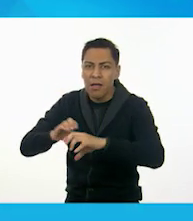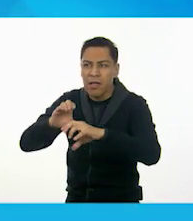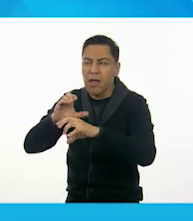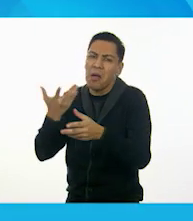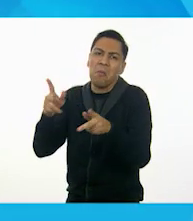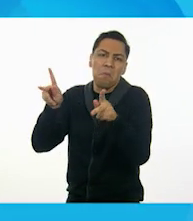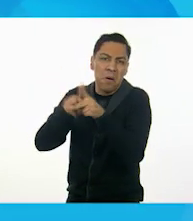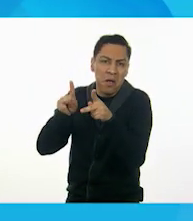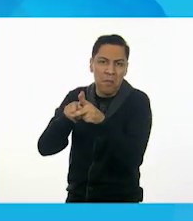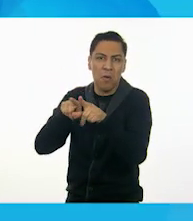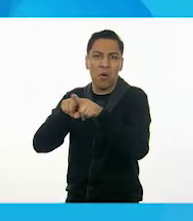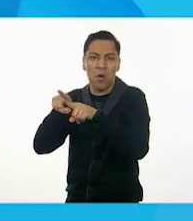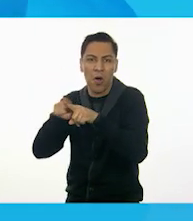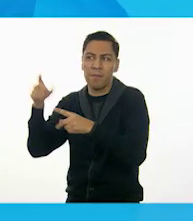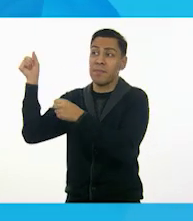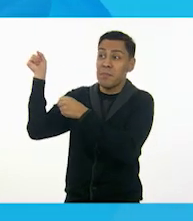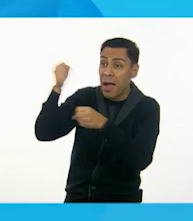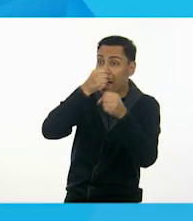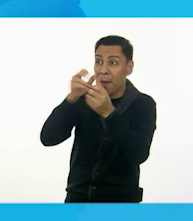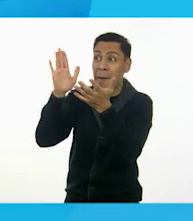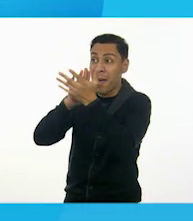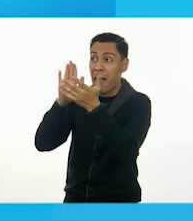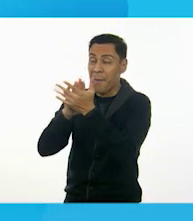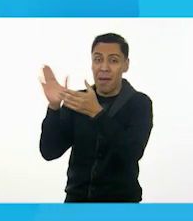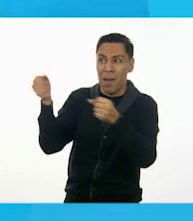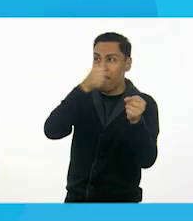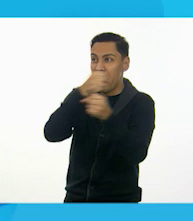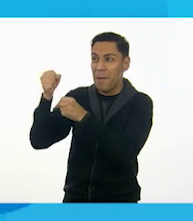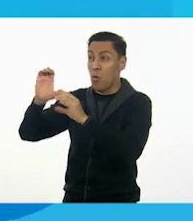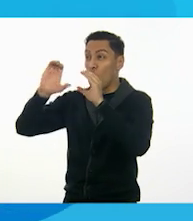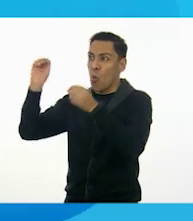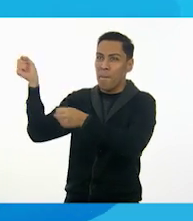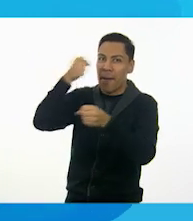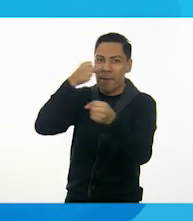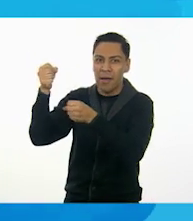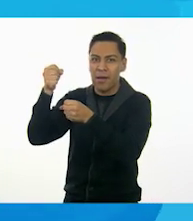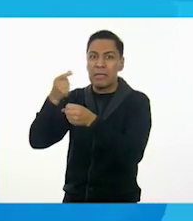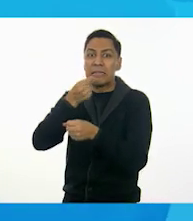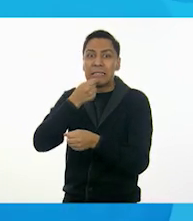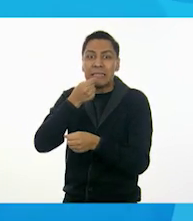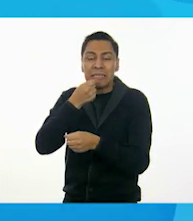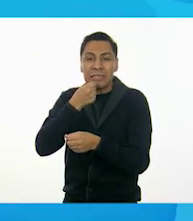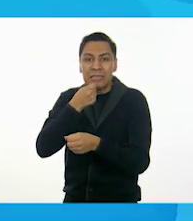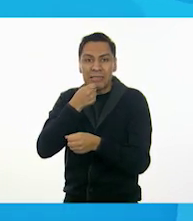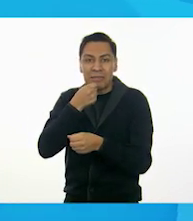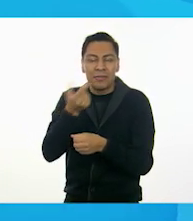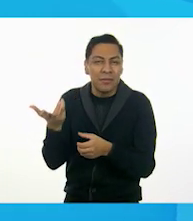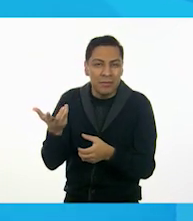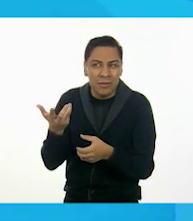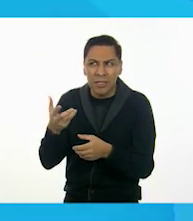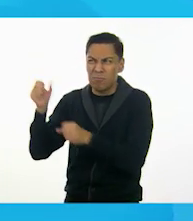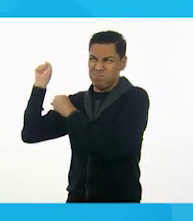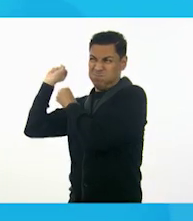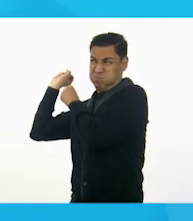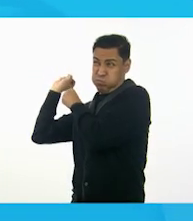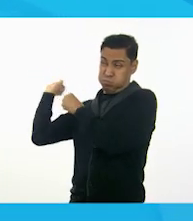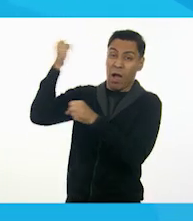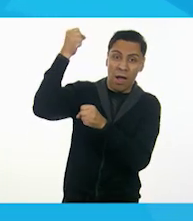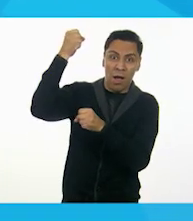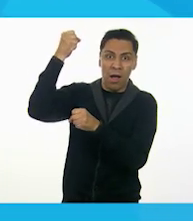su primo o hermano, dale, dale, dale, no pierdas el tino, el niño logró asestar tremendo golpe que